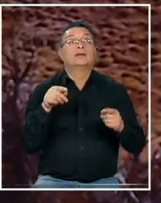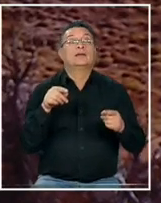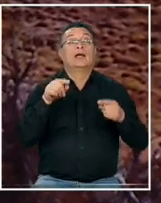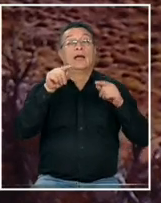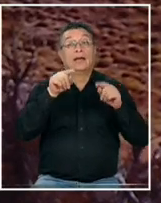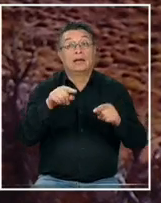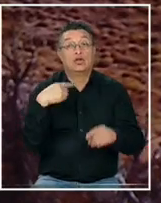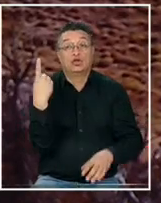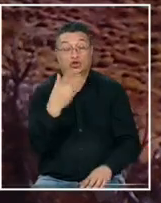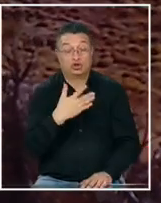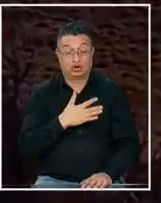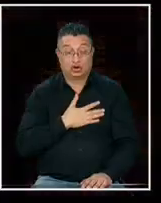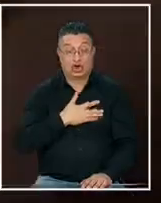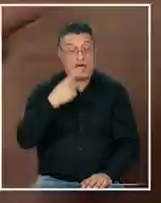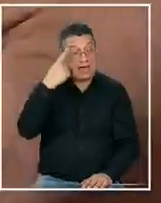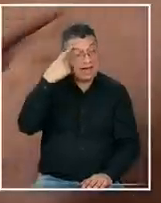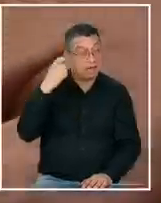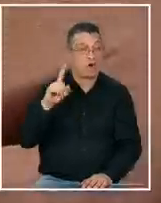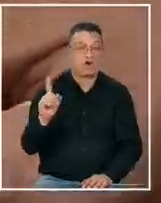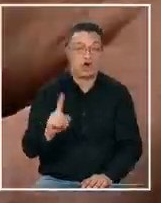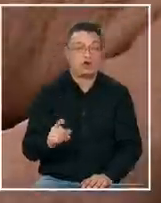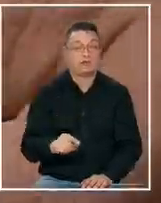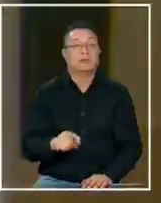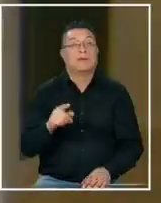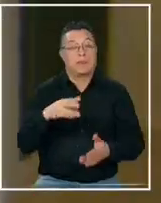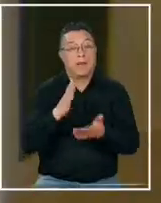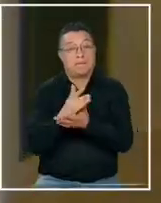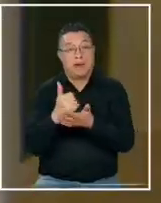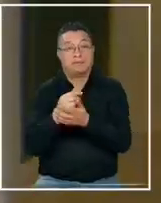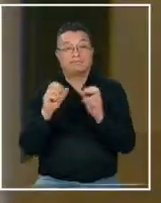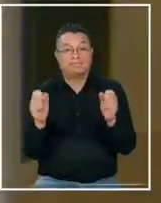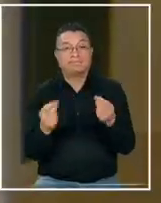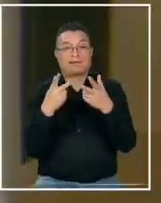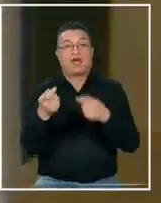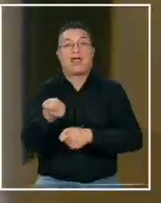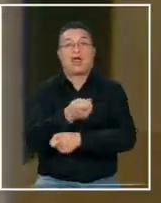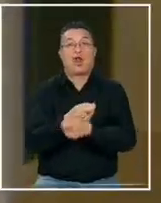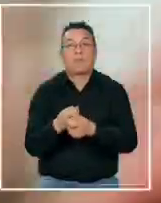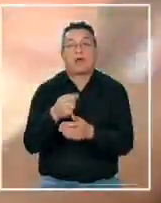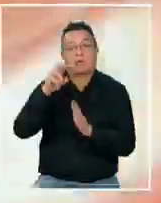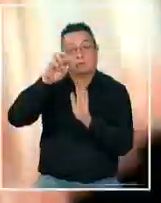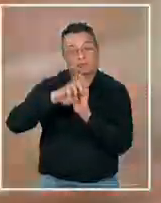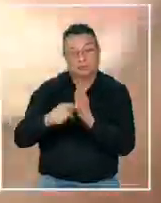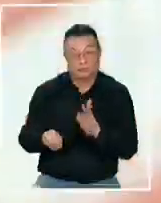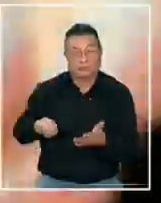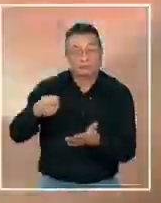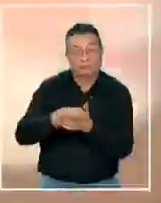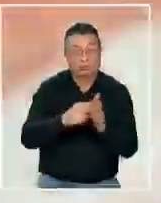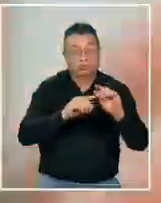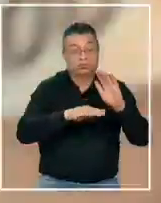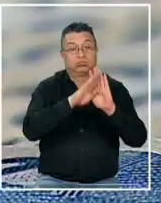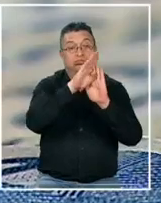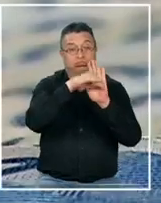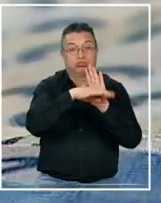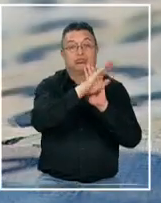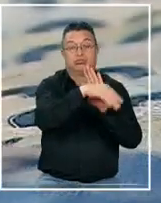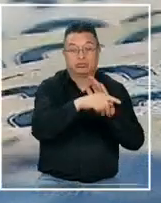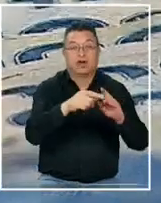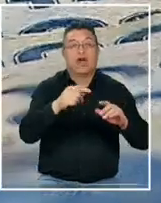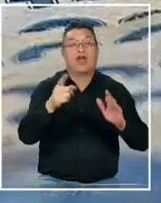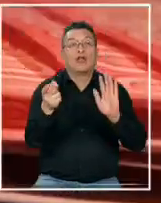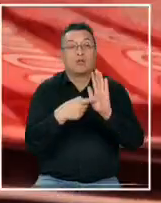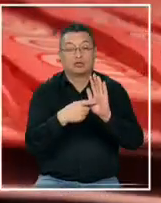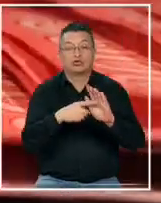y nosotros creemos que no un plan de rescate a la economía proyectos de inversión una invariabilidad tributaria además de una agenda de